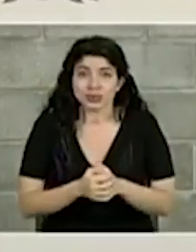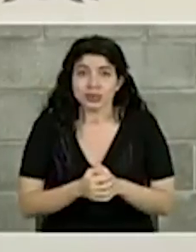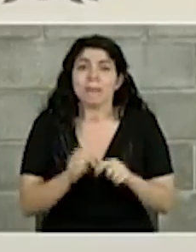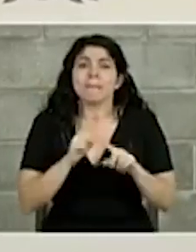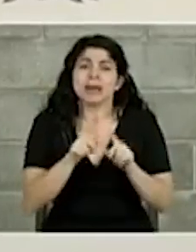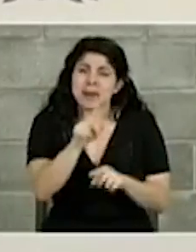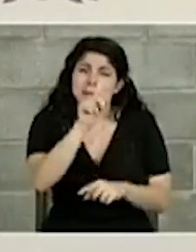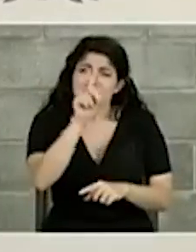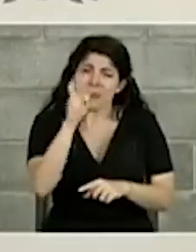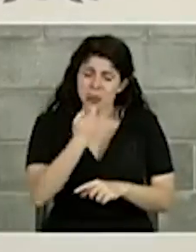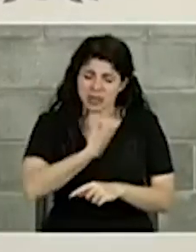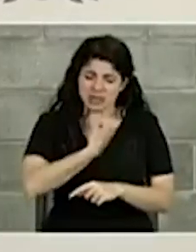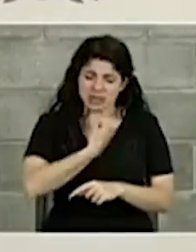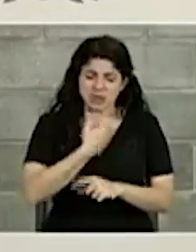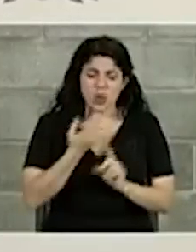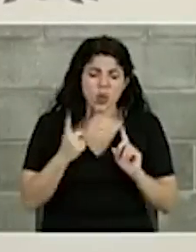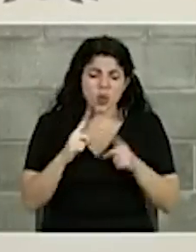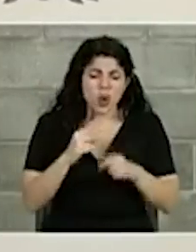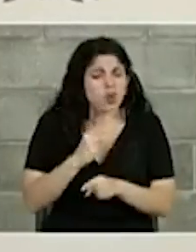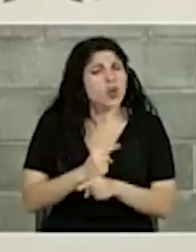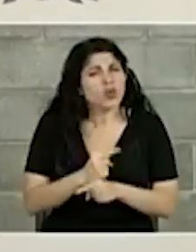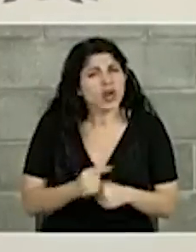pero preguntémonos ¿qué es lo correcto?